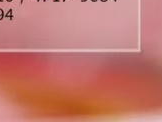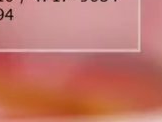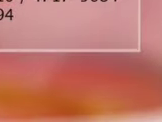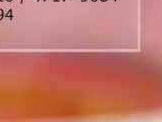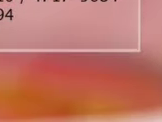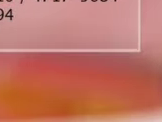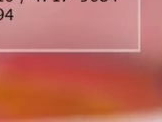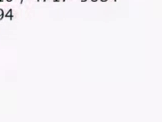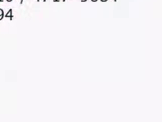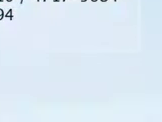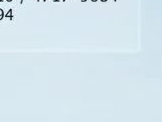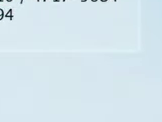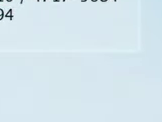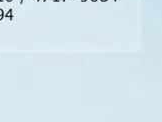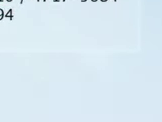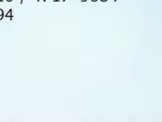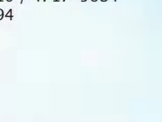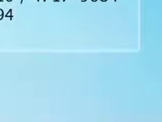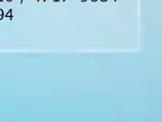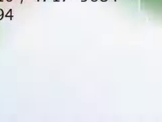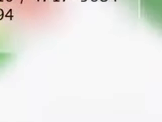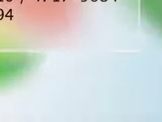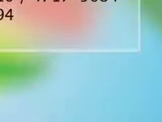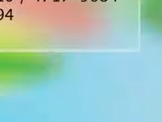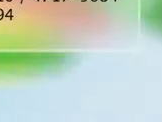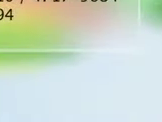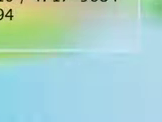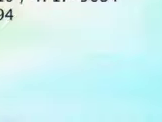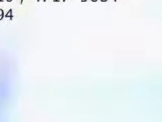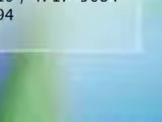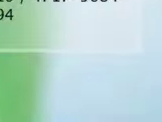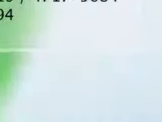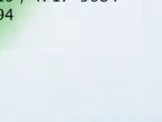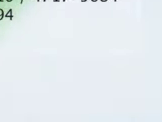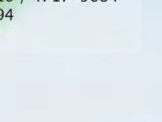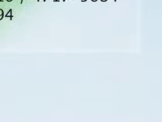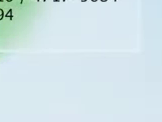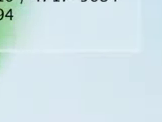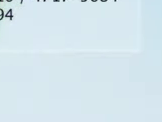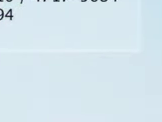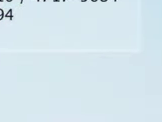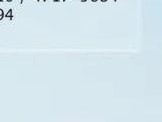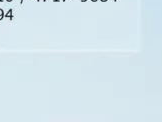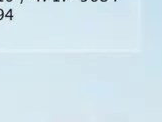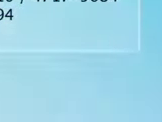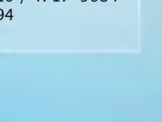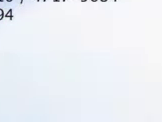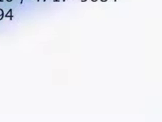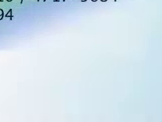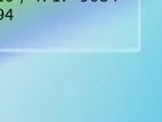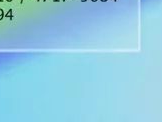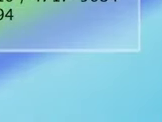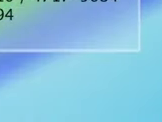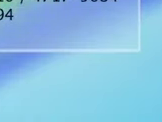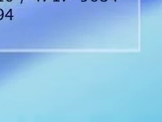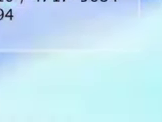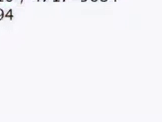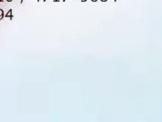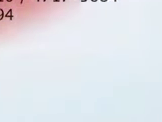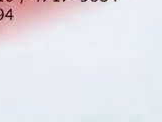agradecerá. Puede comunicarse a los números telefónicos 44339011,